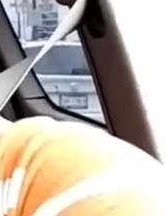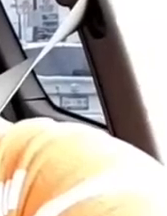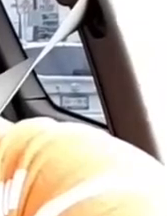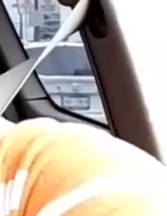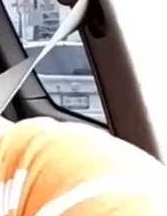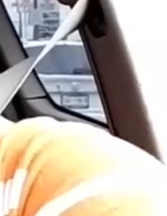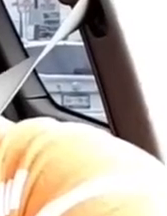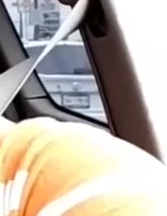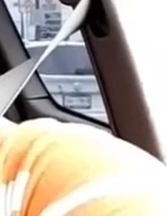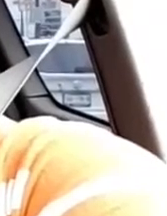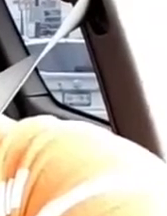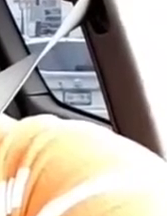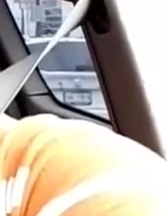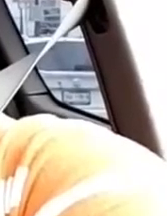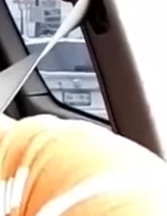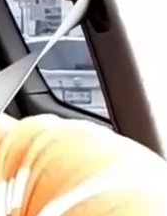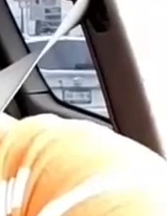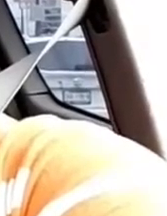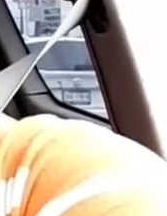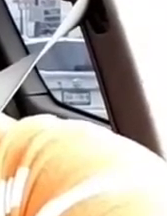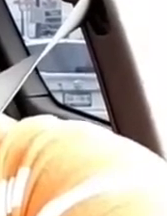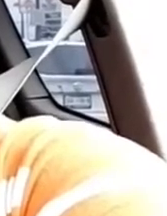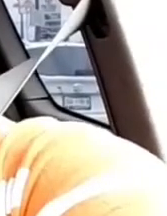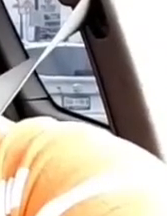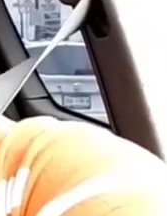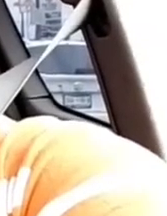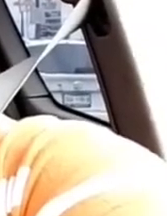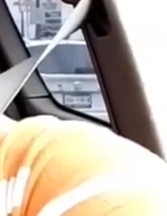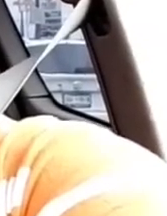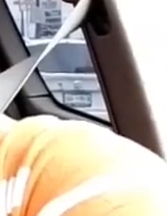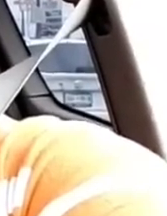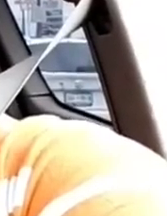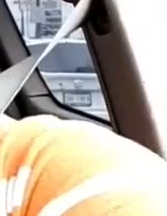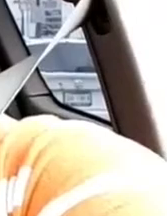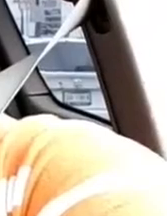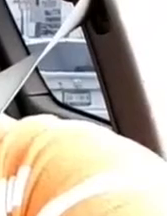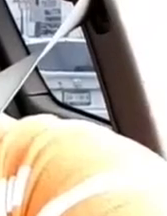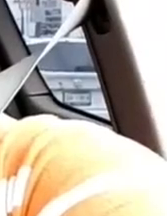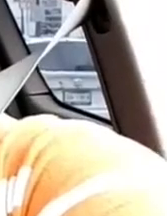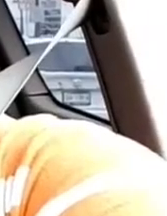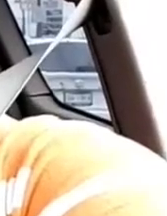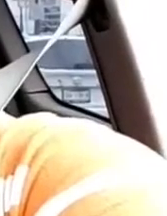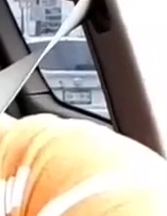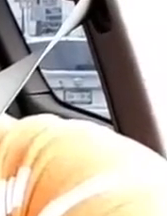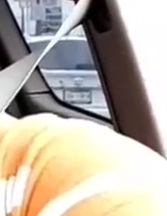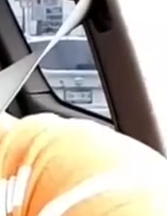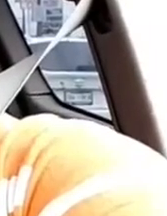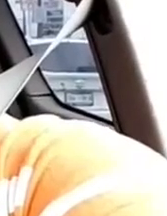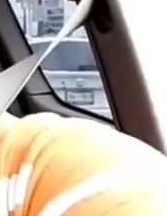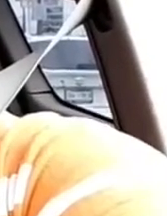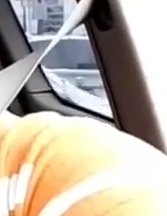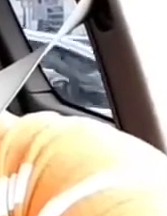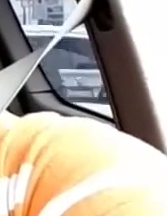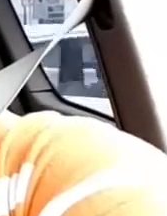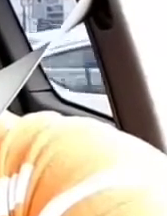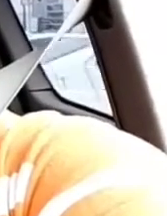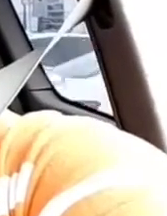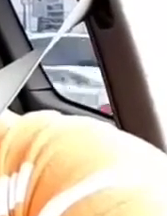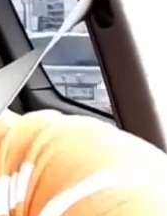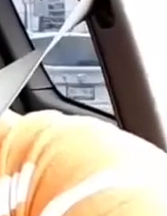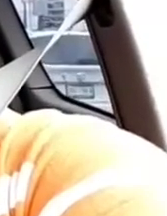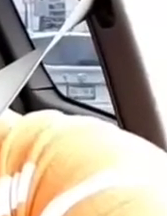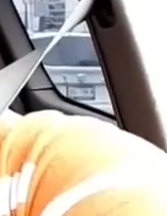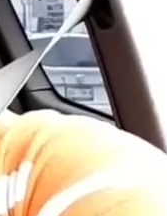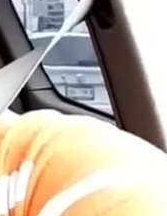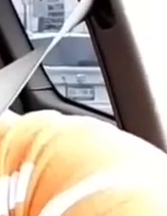en el spot había hablado del Papa Francisco. AMLO dijo que cuando Felipe Calderón fue presidente comulgó con el